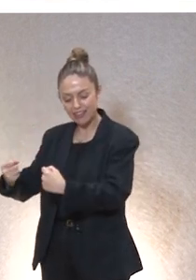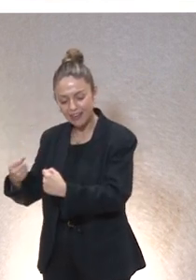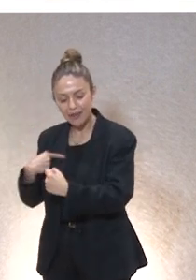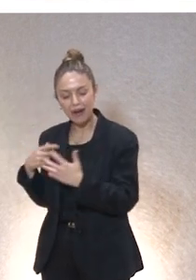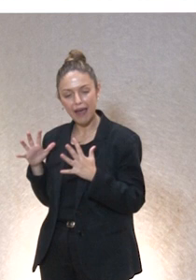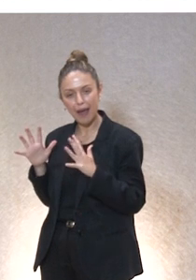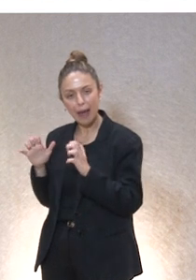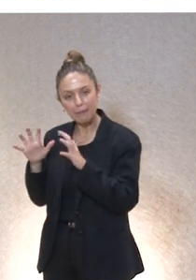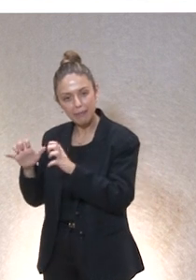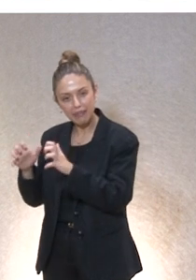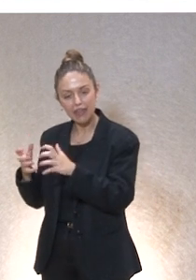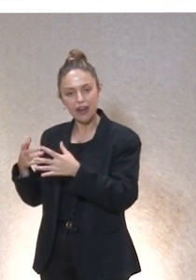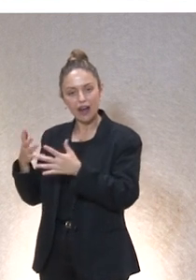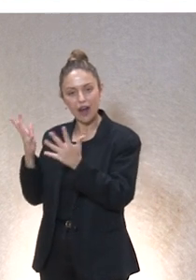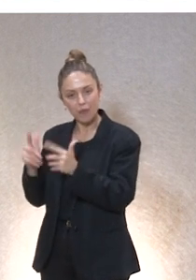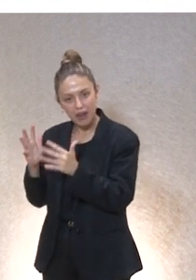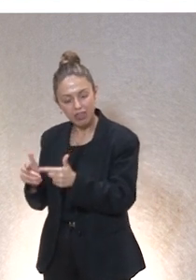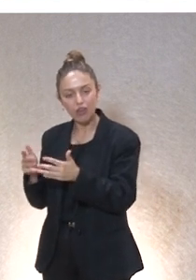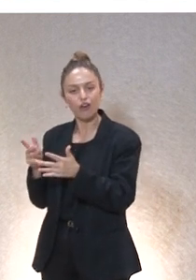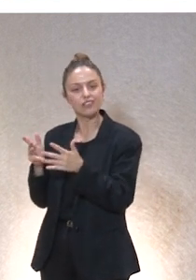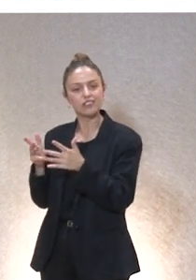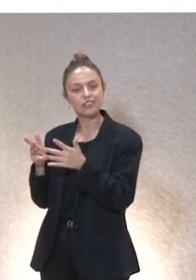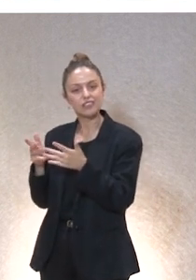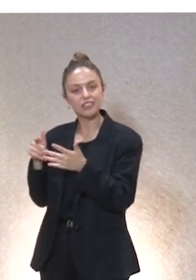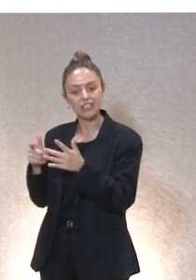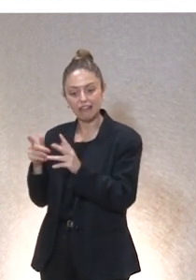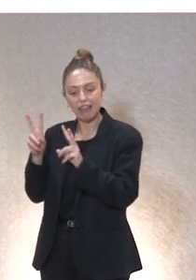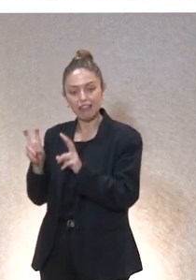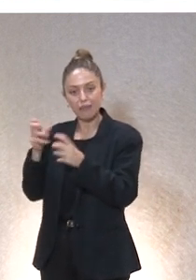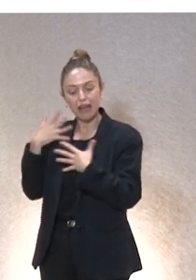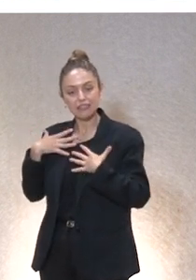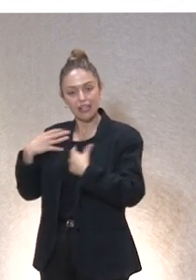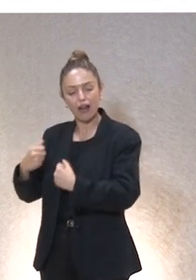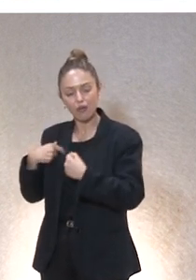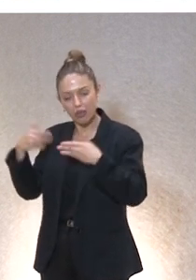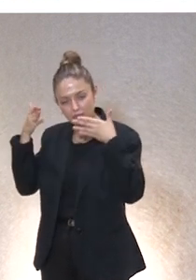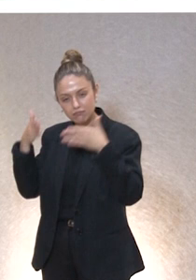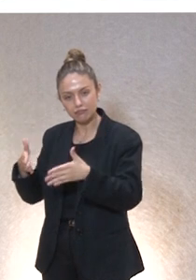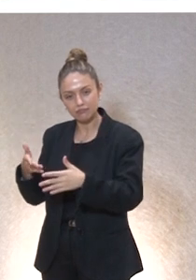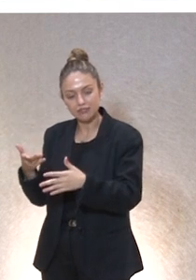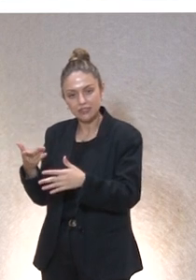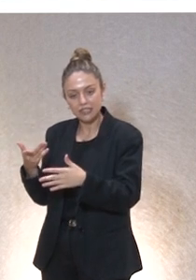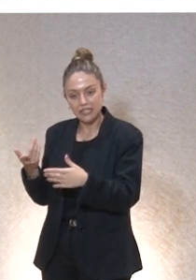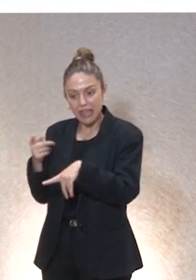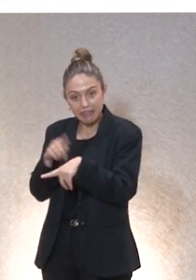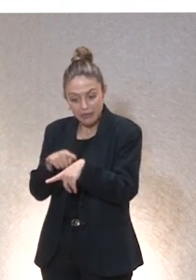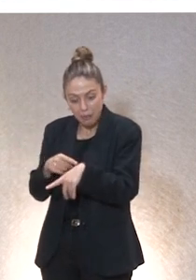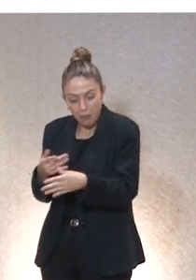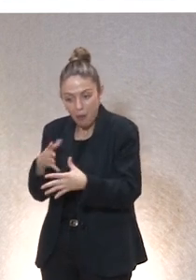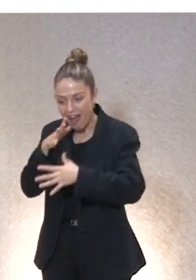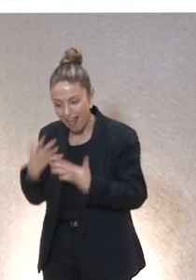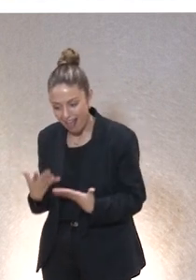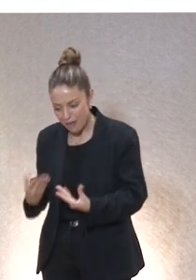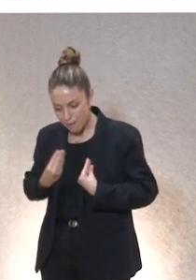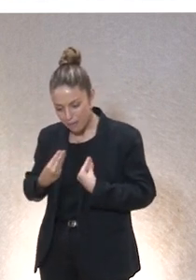determinado tipo de operaciones, intervenciones en el campo de la salud, realmente nos metemos en un tiempo que no es el tiempo vivido, que